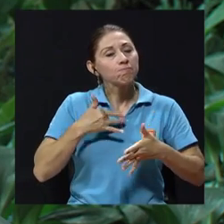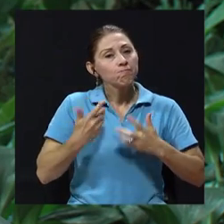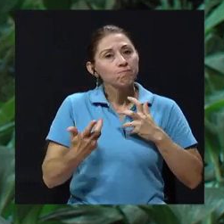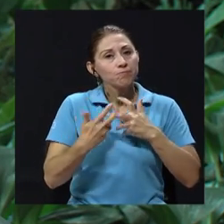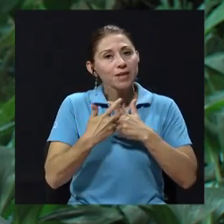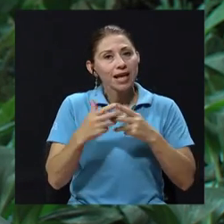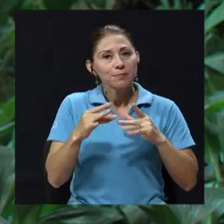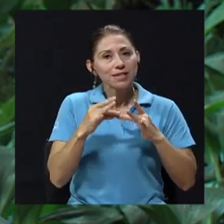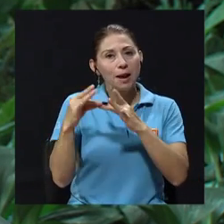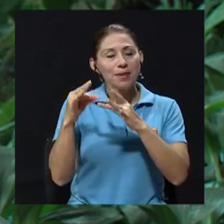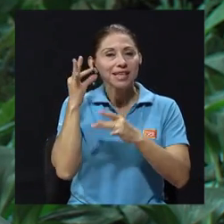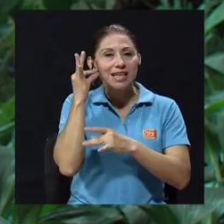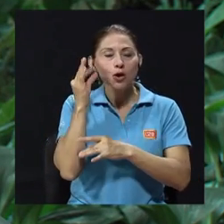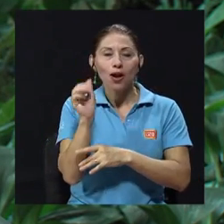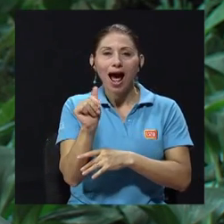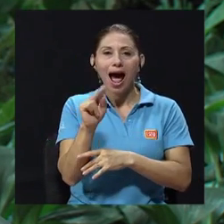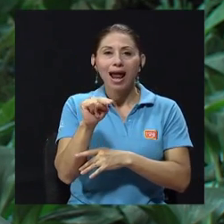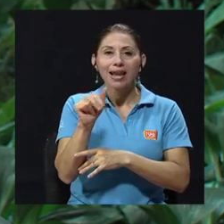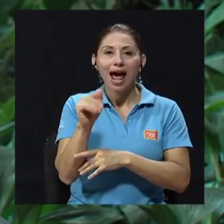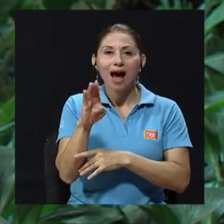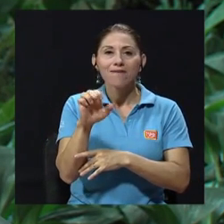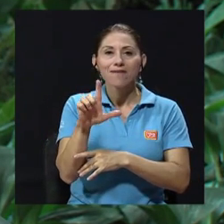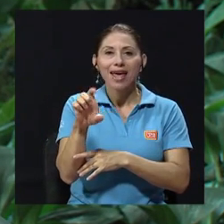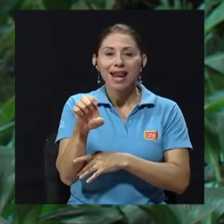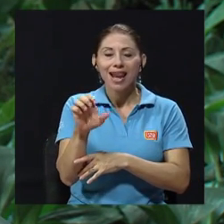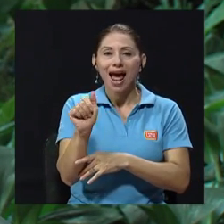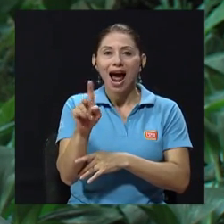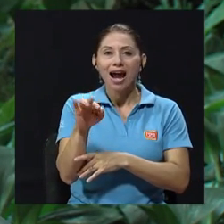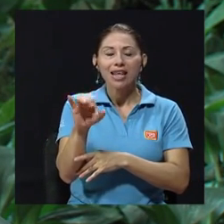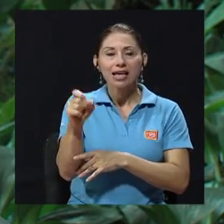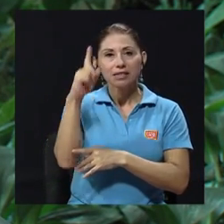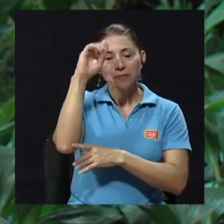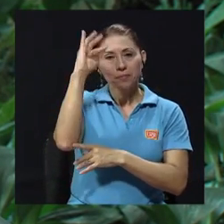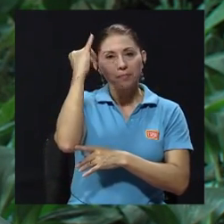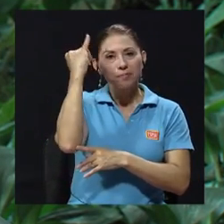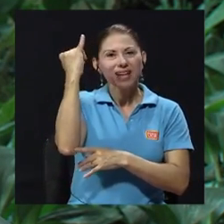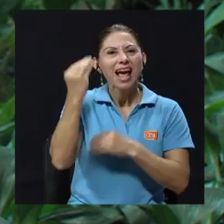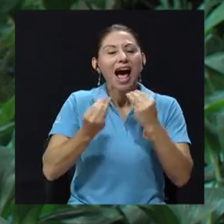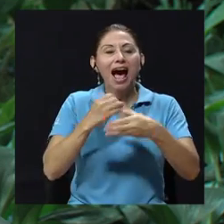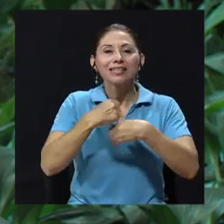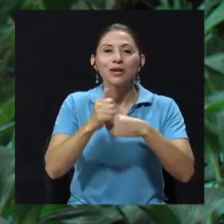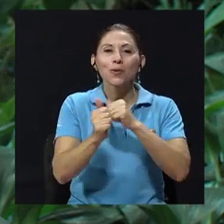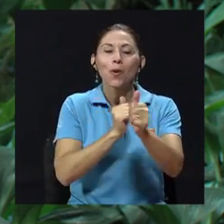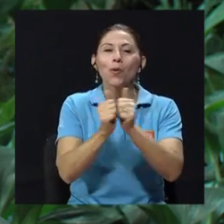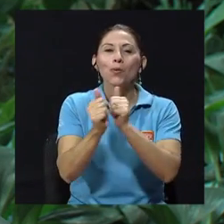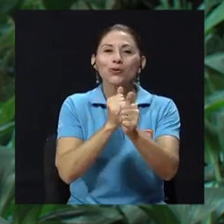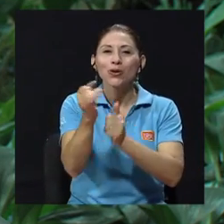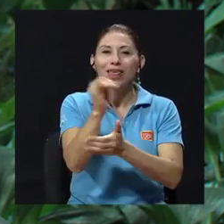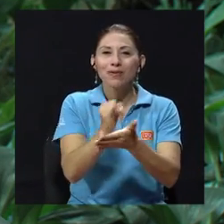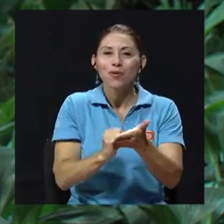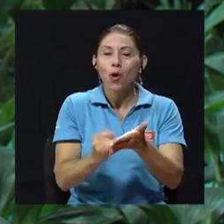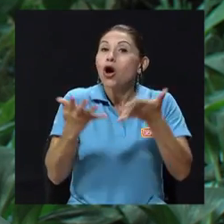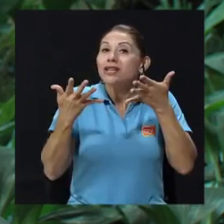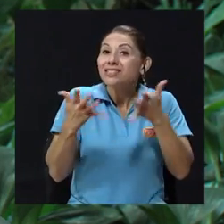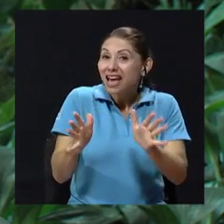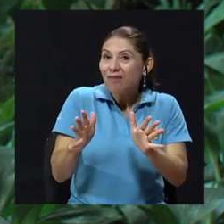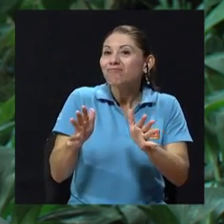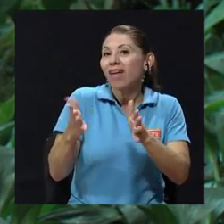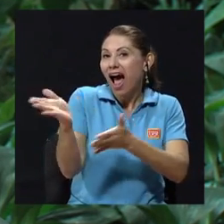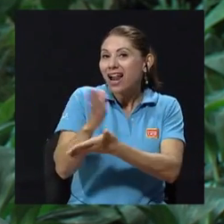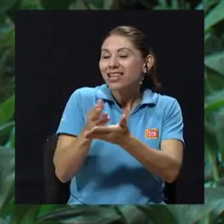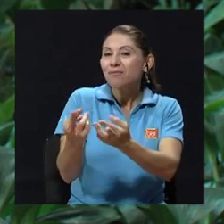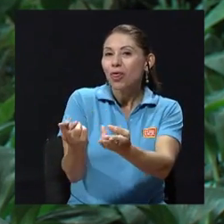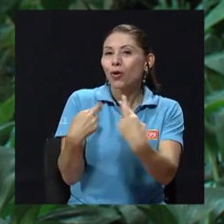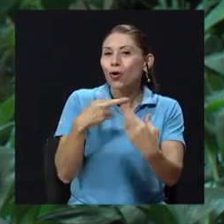de la señora Ana Velarias, es hacer un concurso de dibujo. Ya yo tengo, alguien me donó todos los lápices de